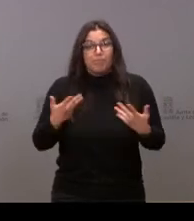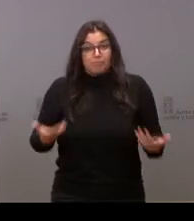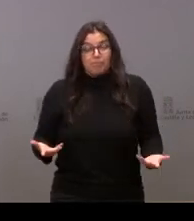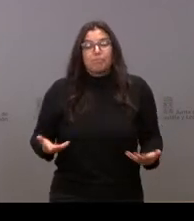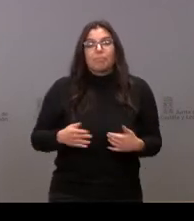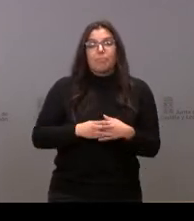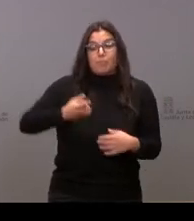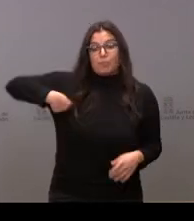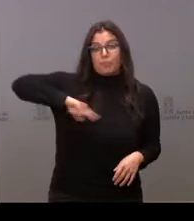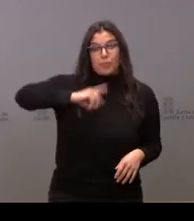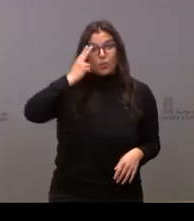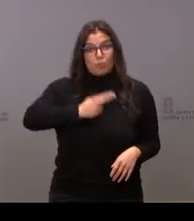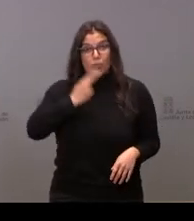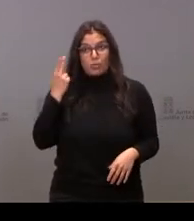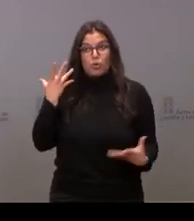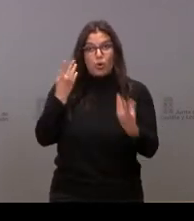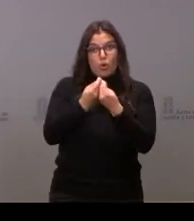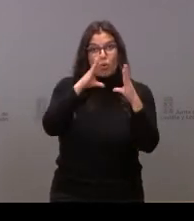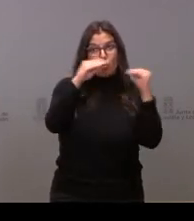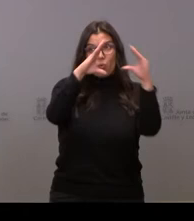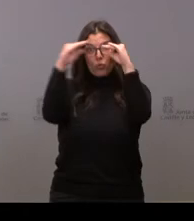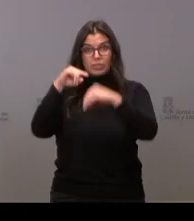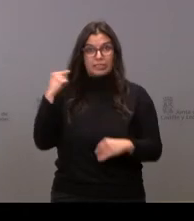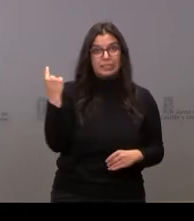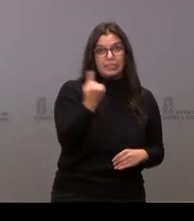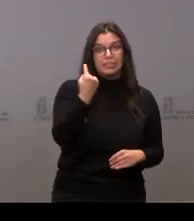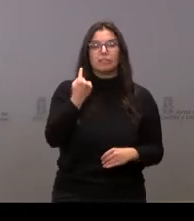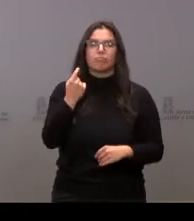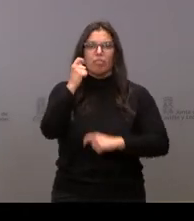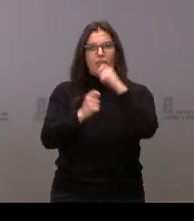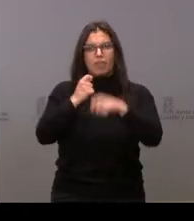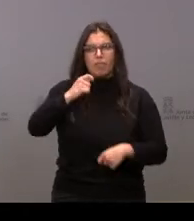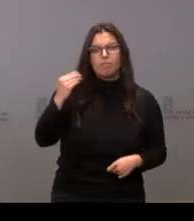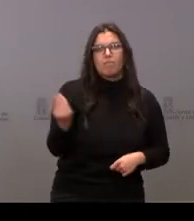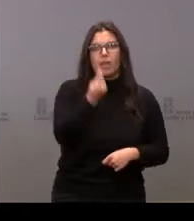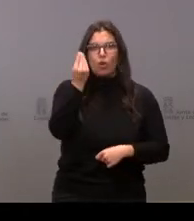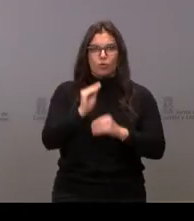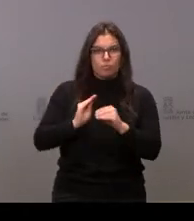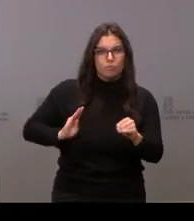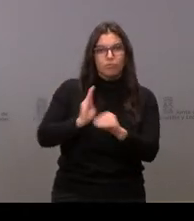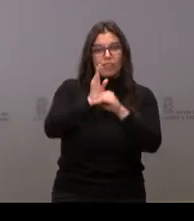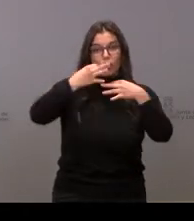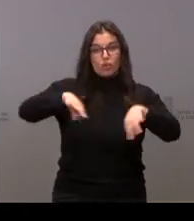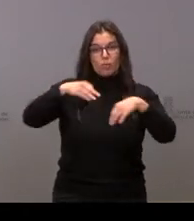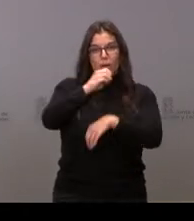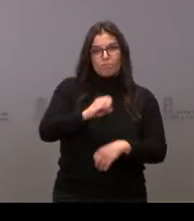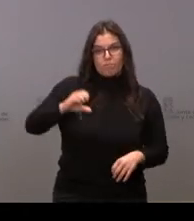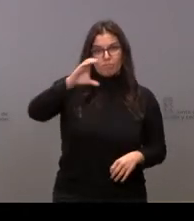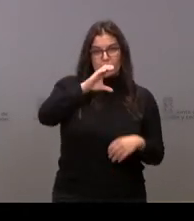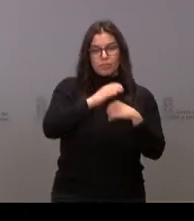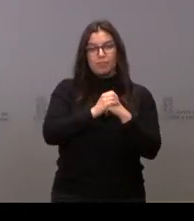nuestro compromiso con las universidades, estamos mejorando la financiación ordinaria de las universidades,